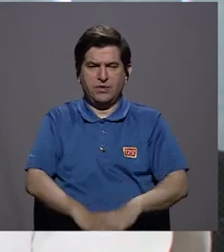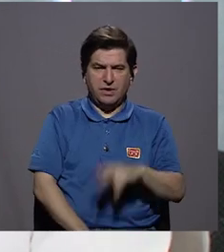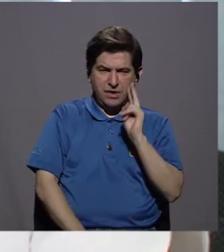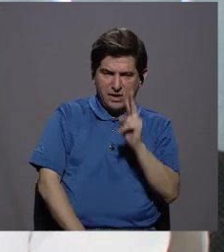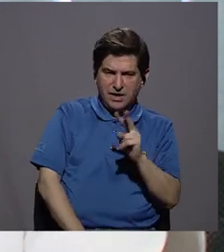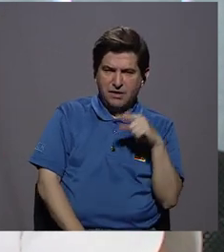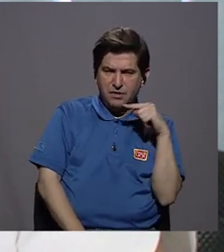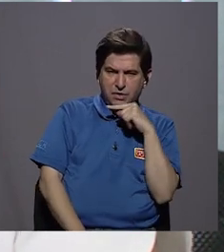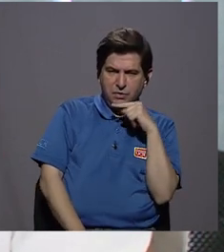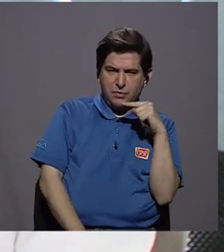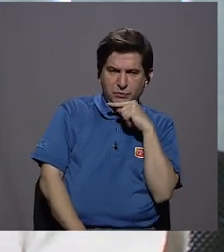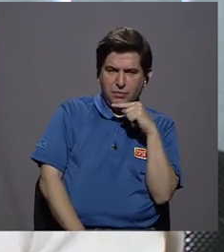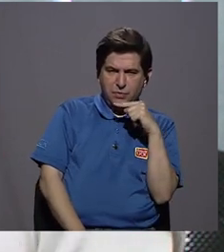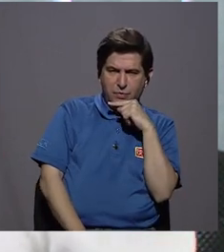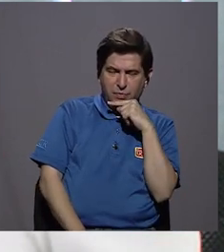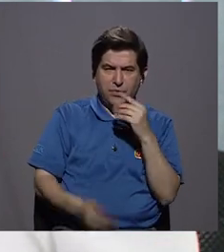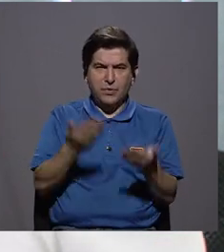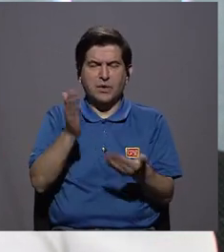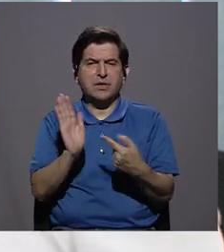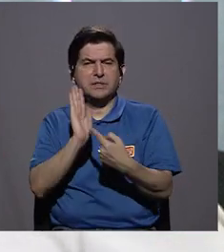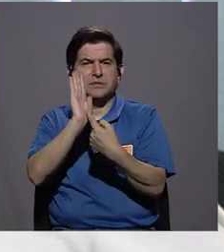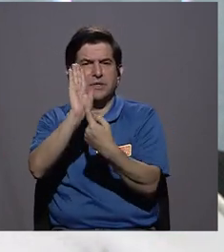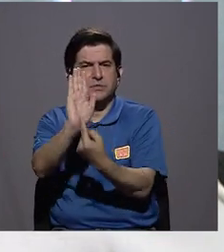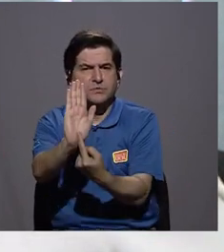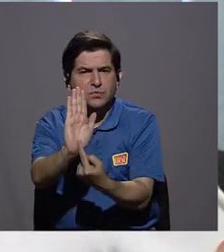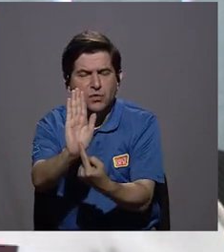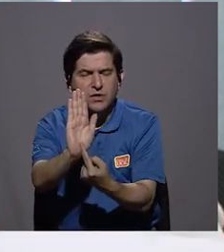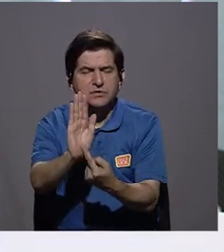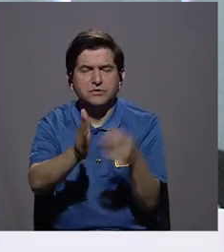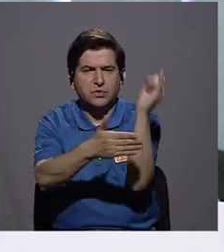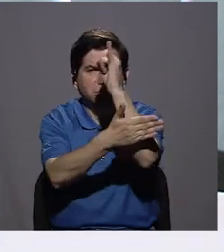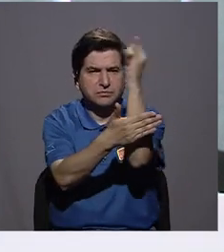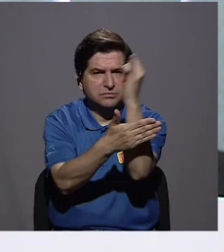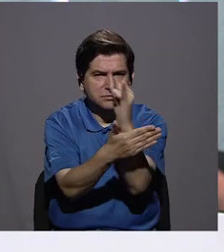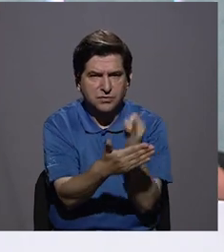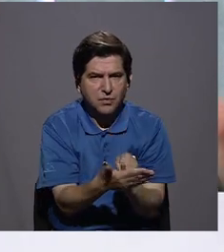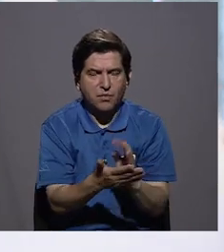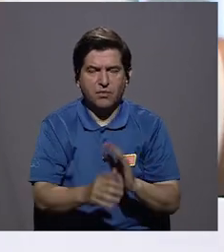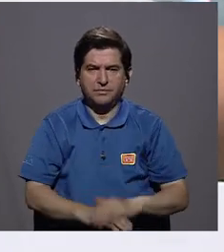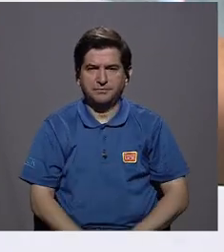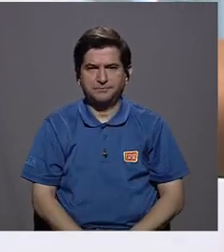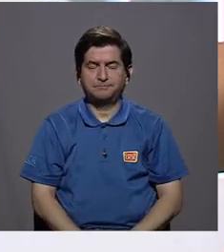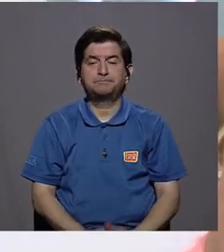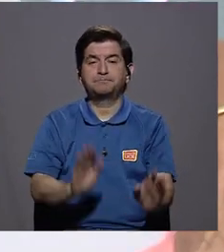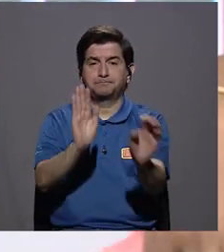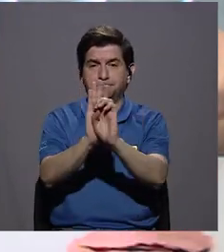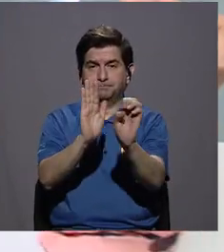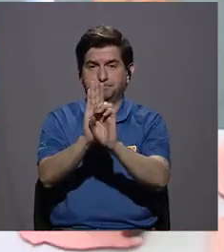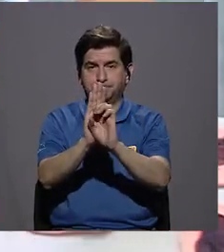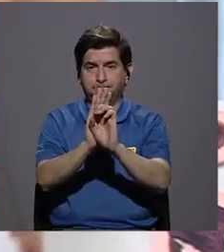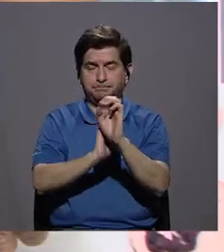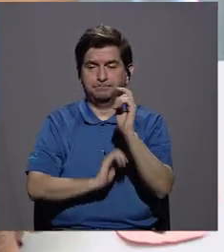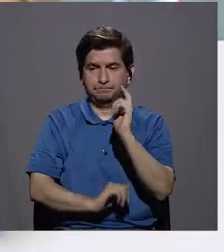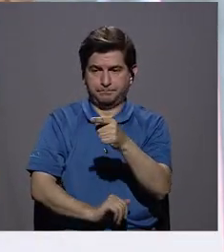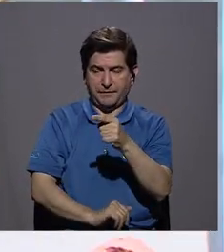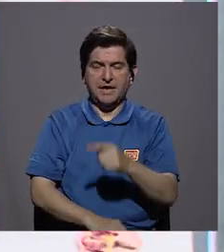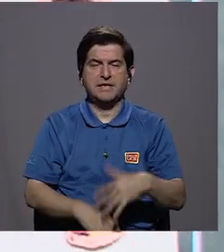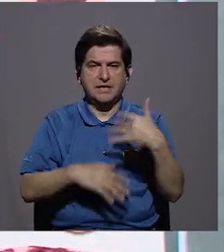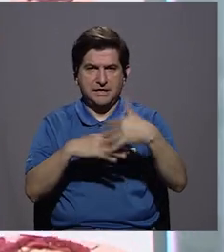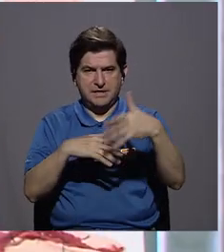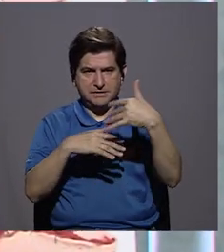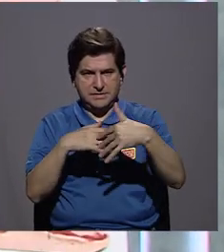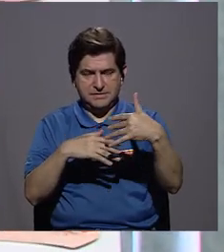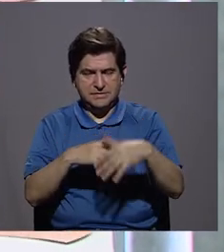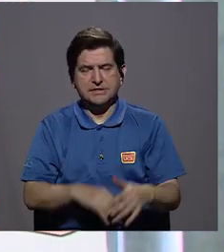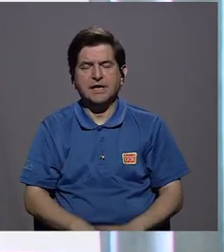la vemos enrojecida. Tal vez podemos tomar cómo muestra estos dibujos, ¿verdad? Digamos como por ejemplo esta. Esta herida es una